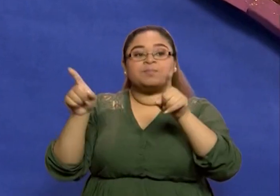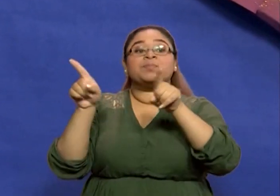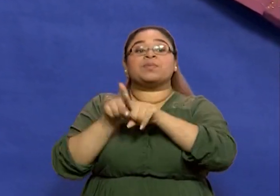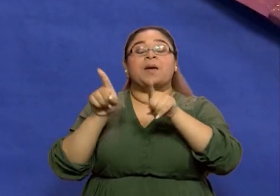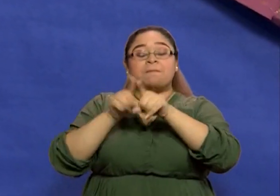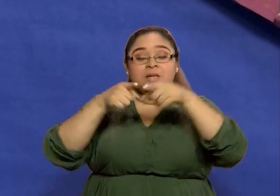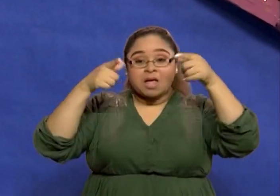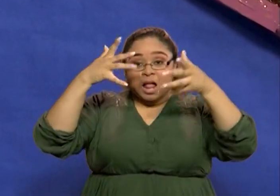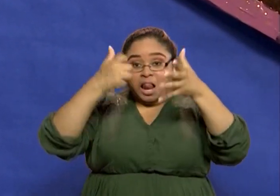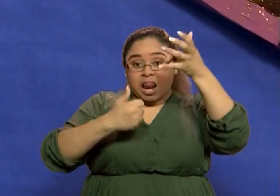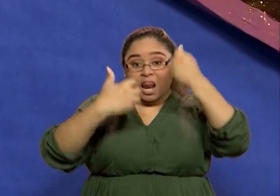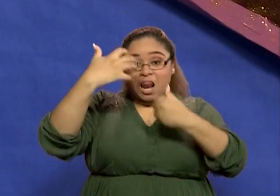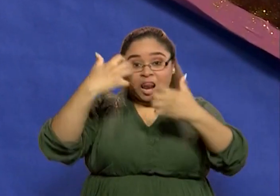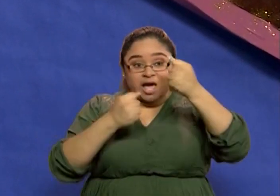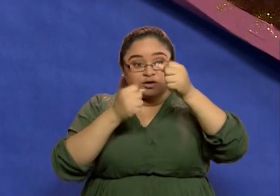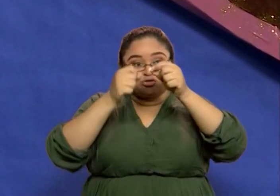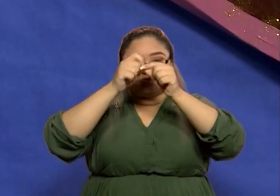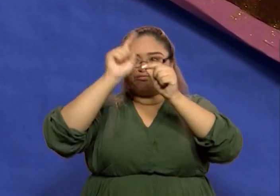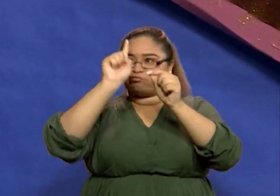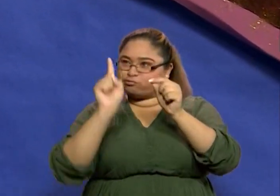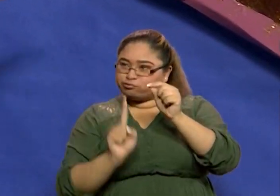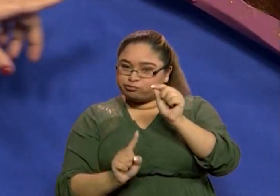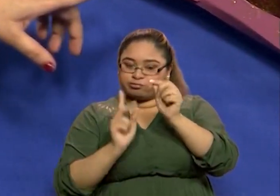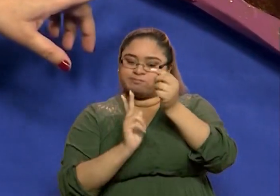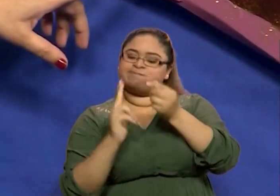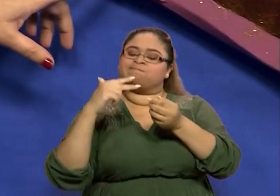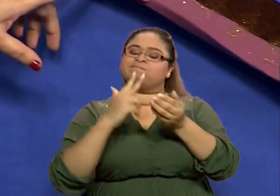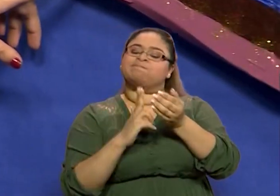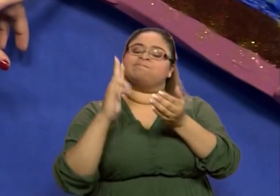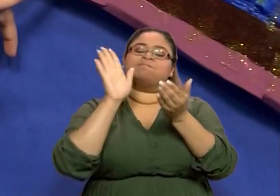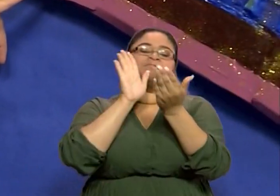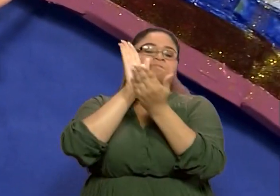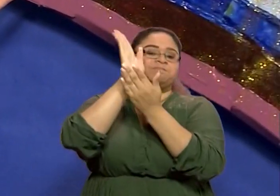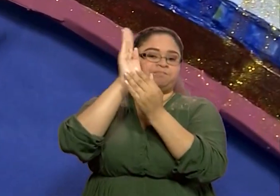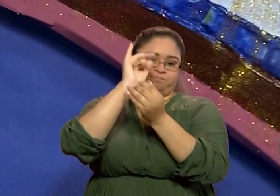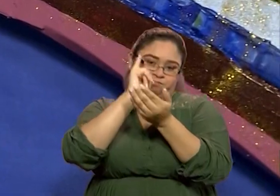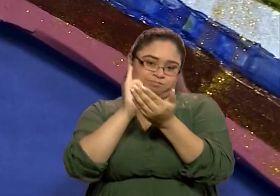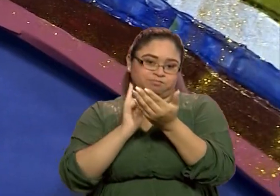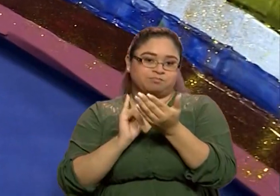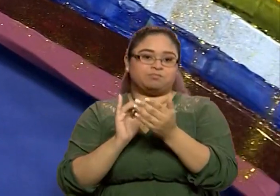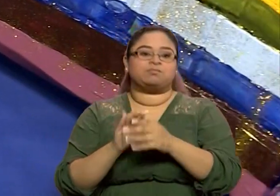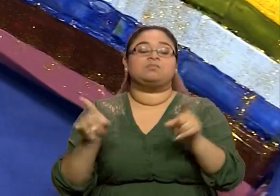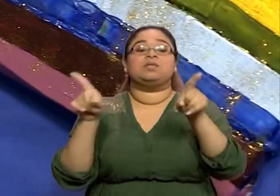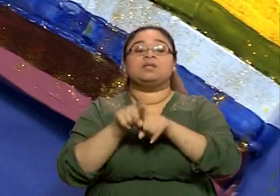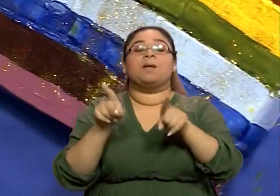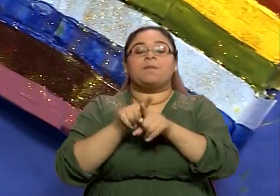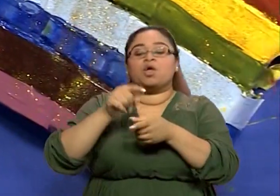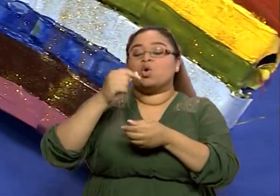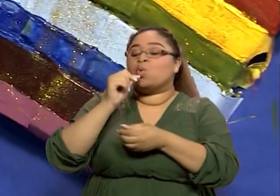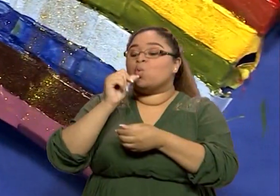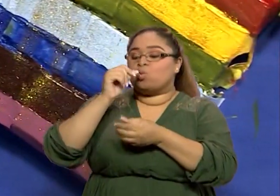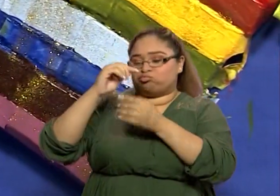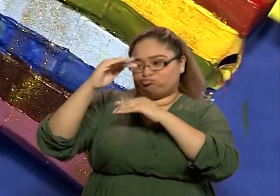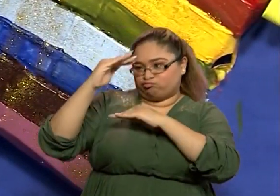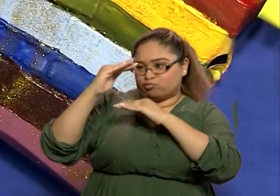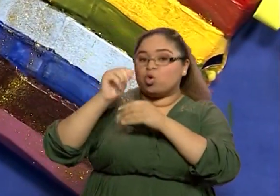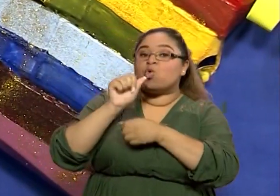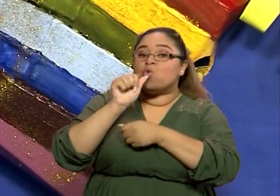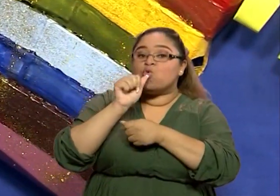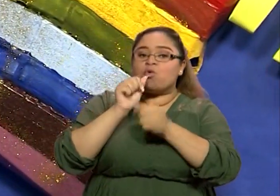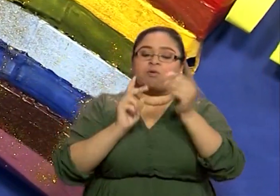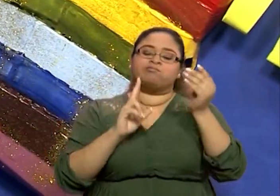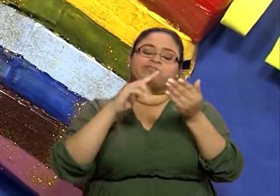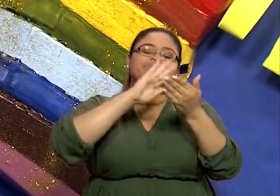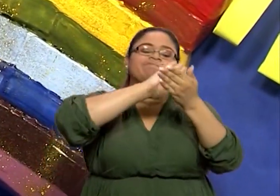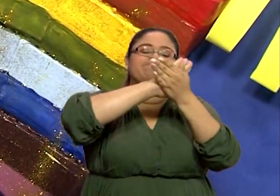de la leche para el rayo. Por acá utilizamos también cartón de jugo para el hermoso arco iris.